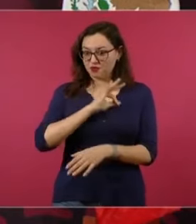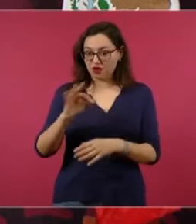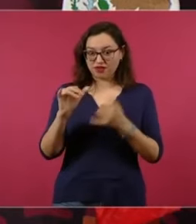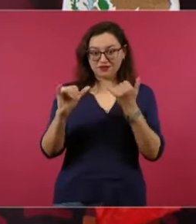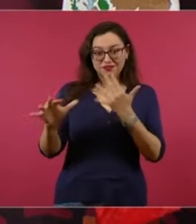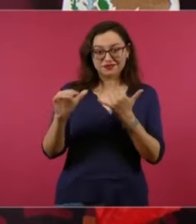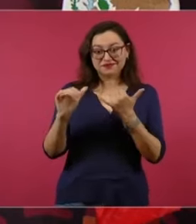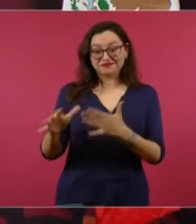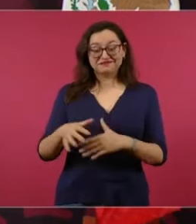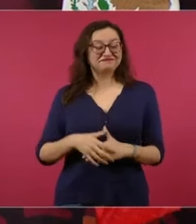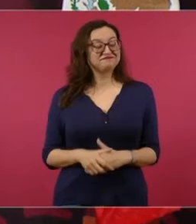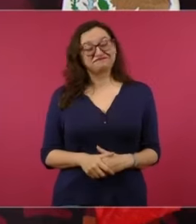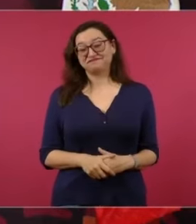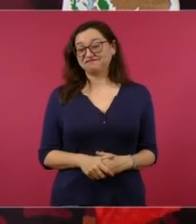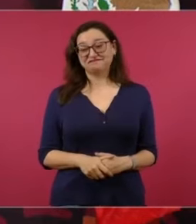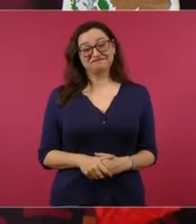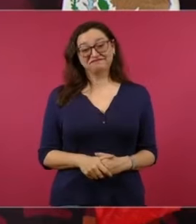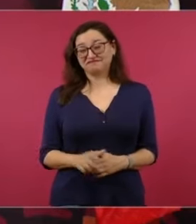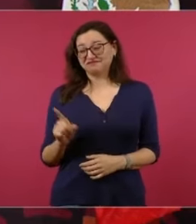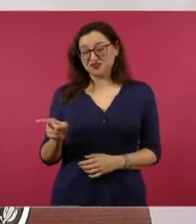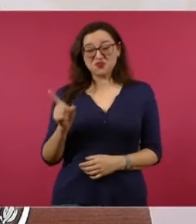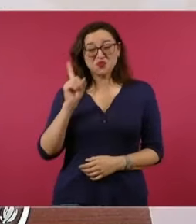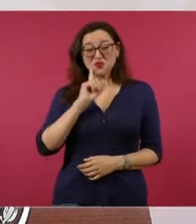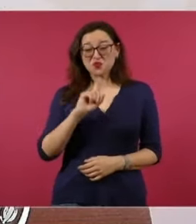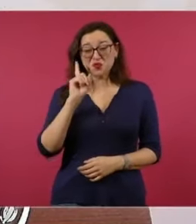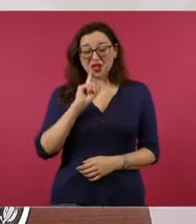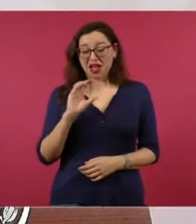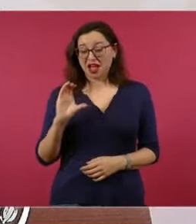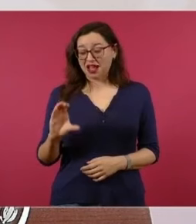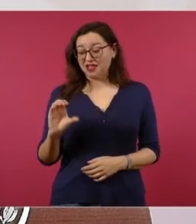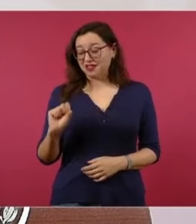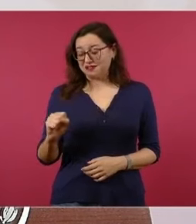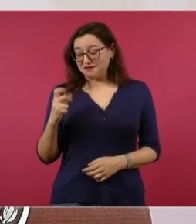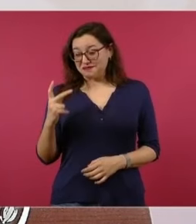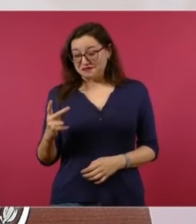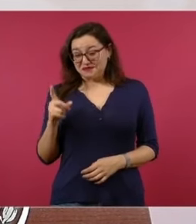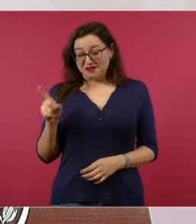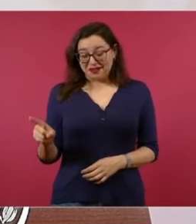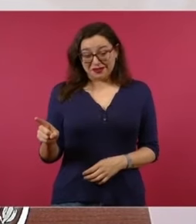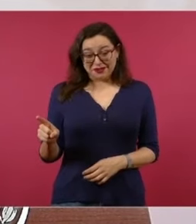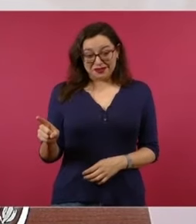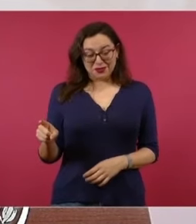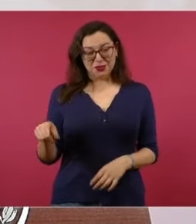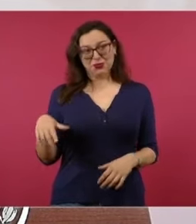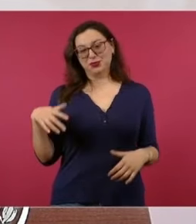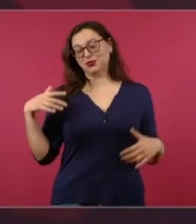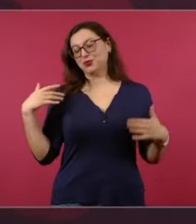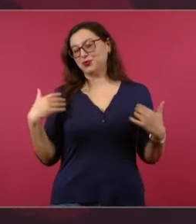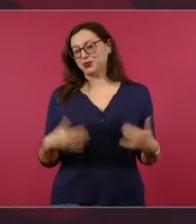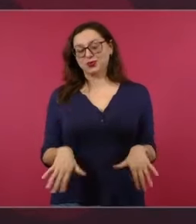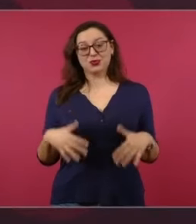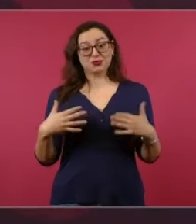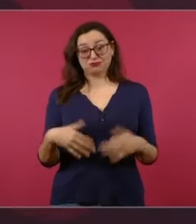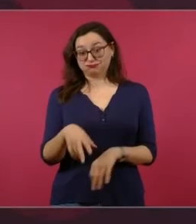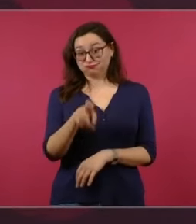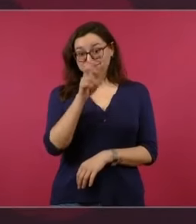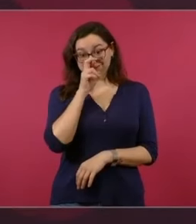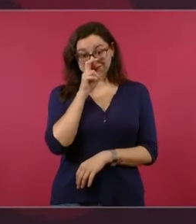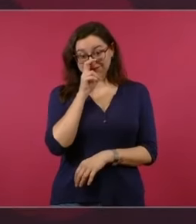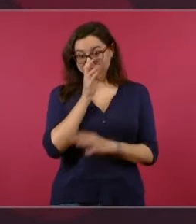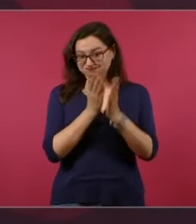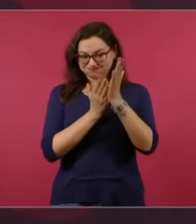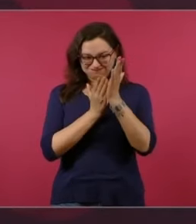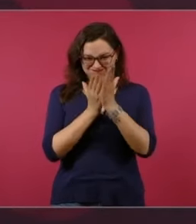Claudia es muy estricta,